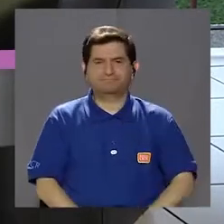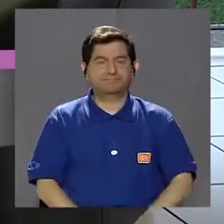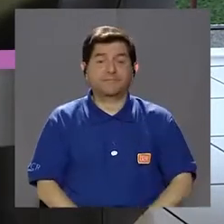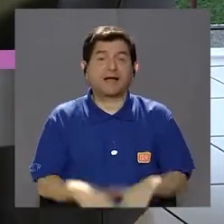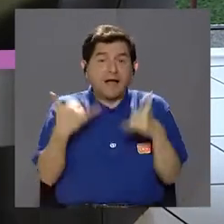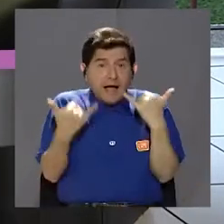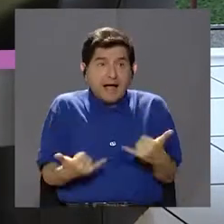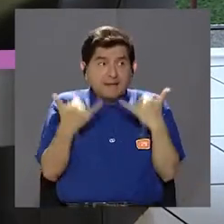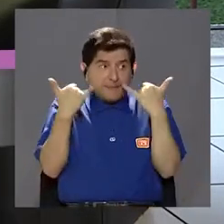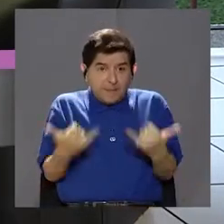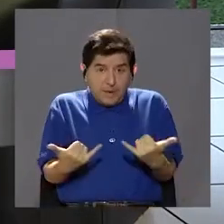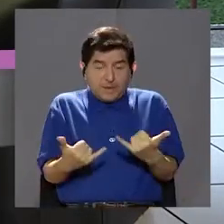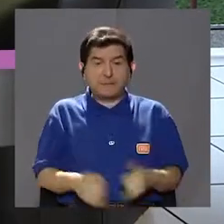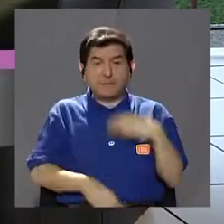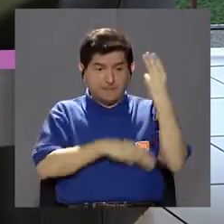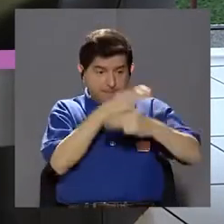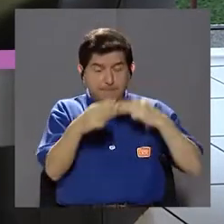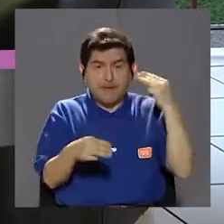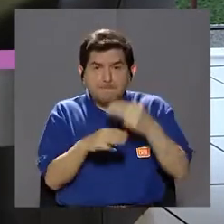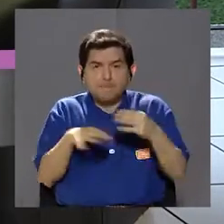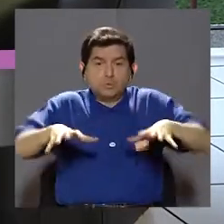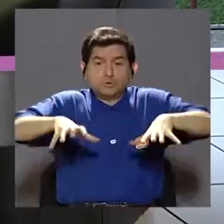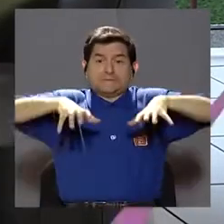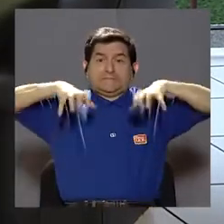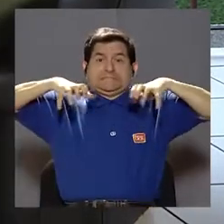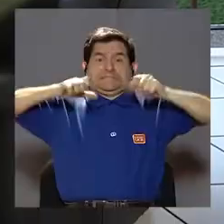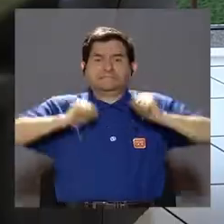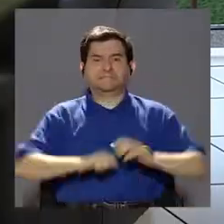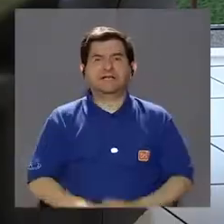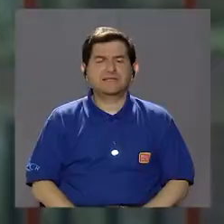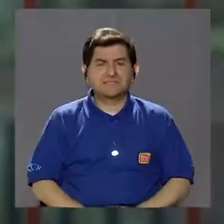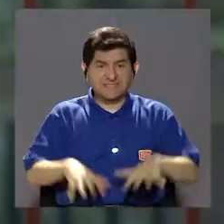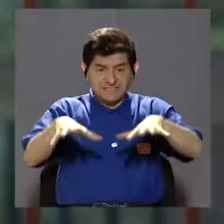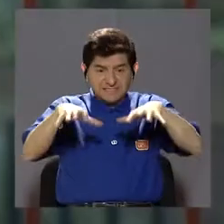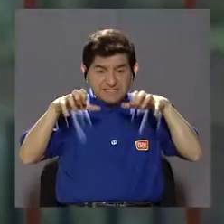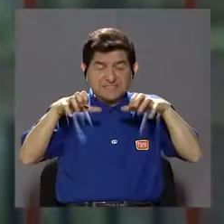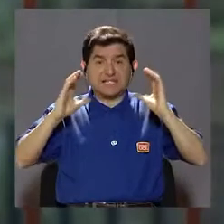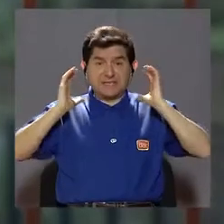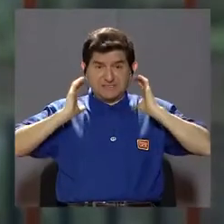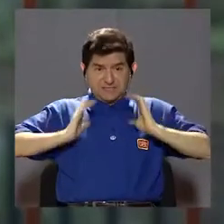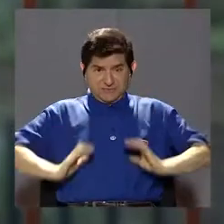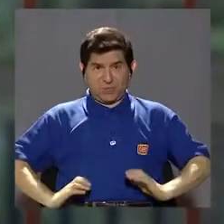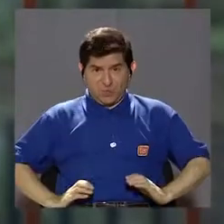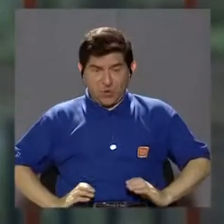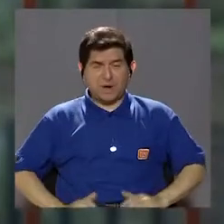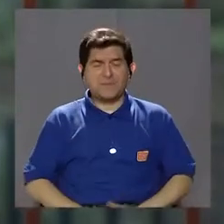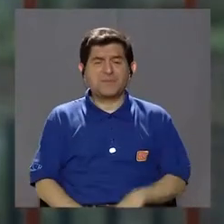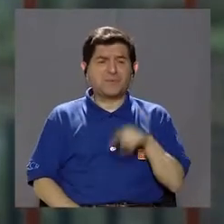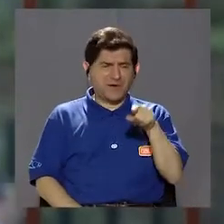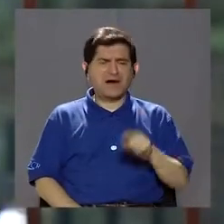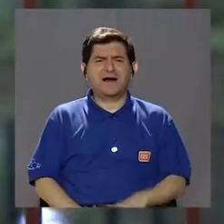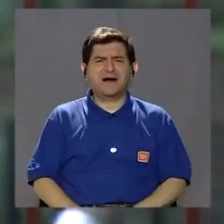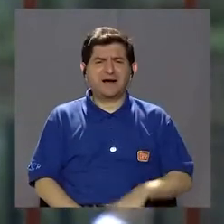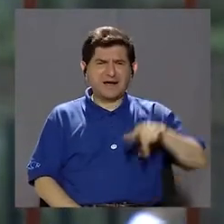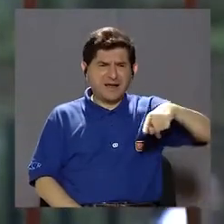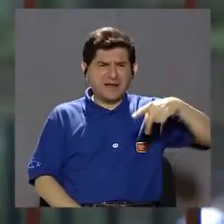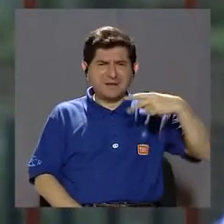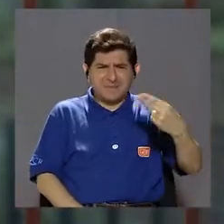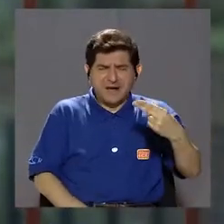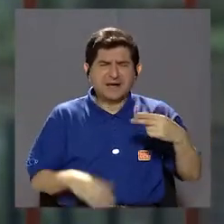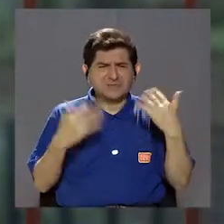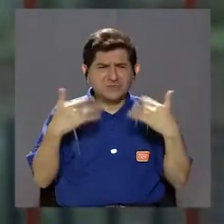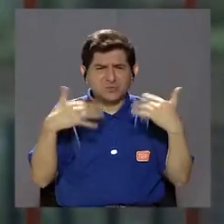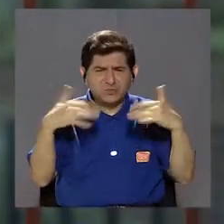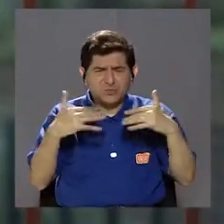bien. Y él actualmente, como vivimos en un mundo con mucho estrés, el estrés hace que el cuerpo se convierta muy ácido